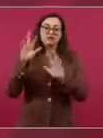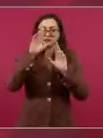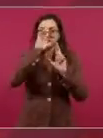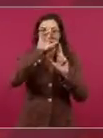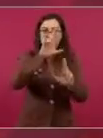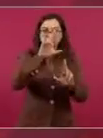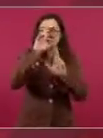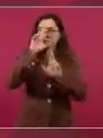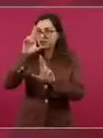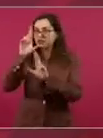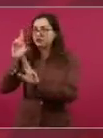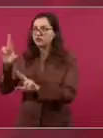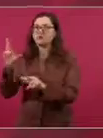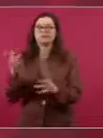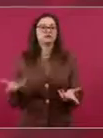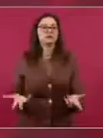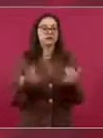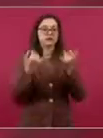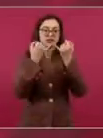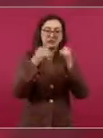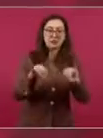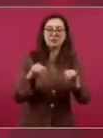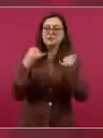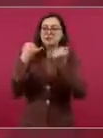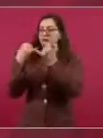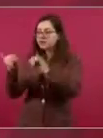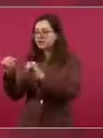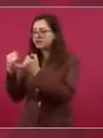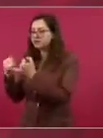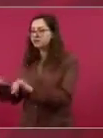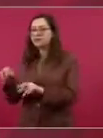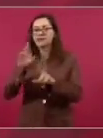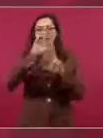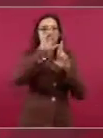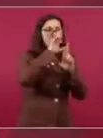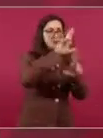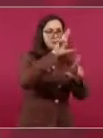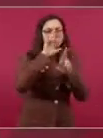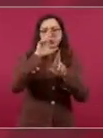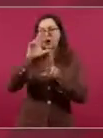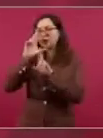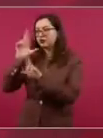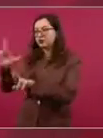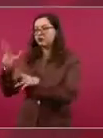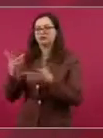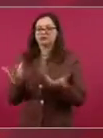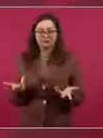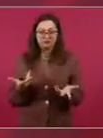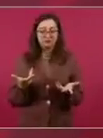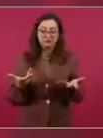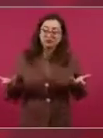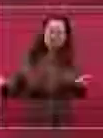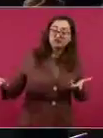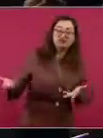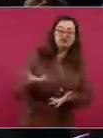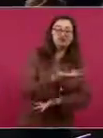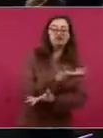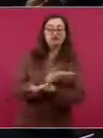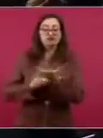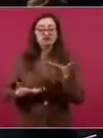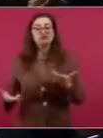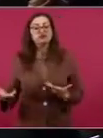las independencias de los países y que a partir de ahí se dé la cooperación en lo